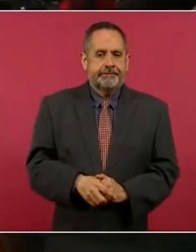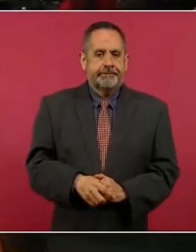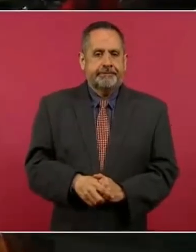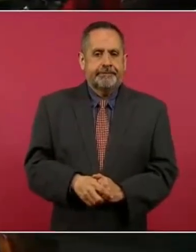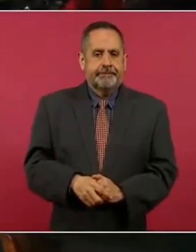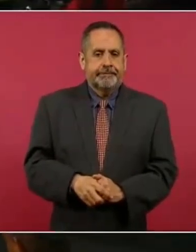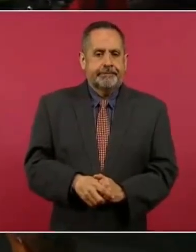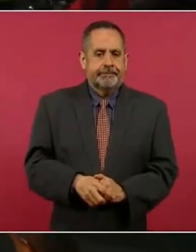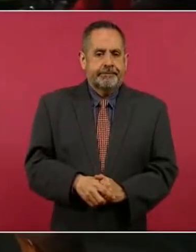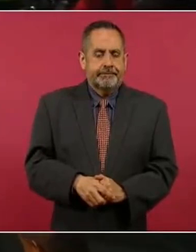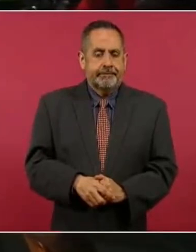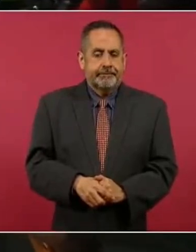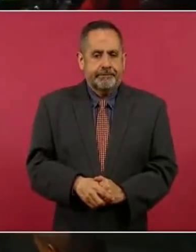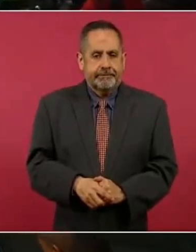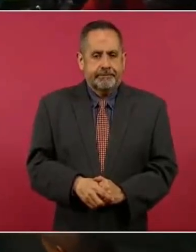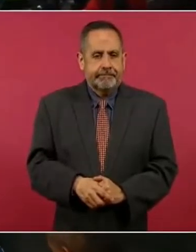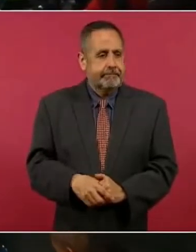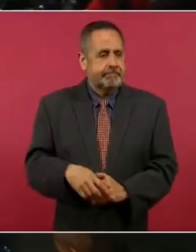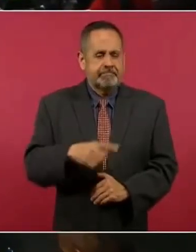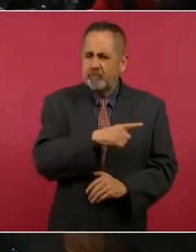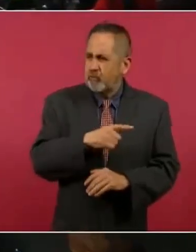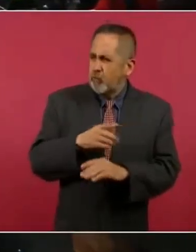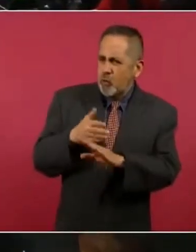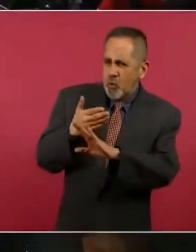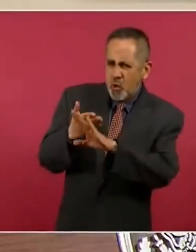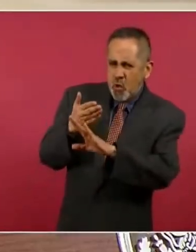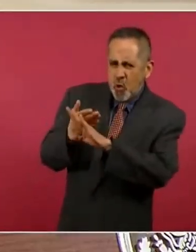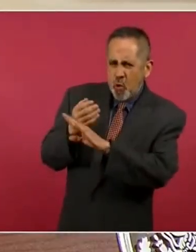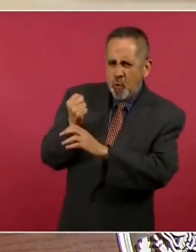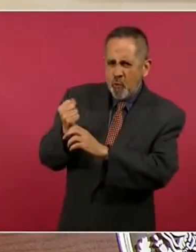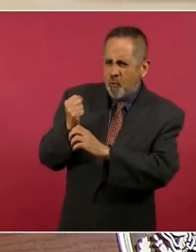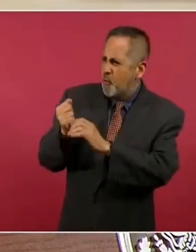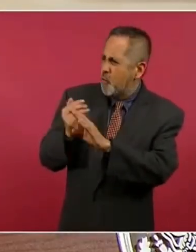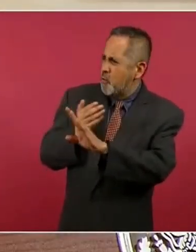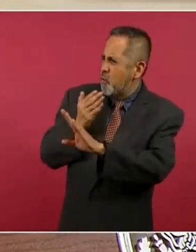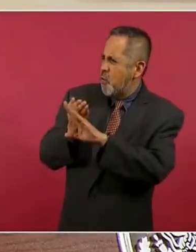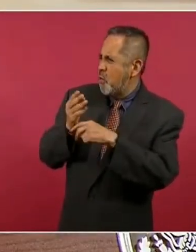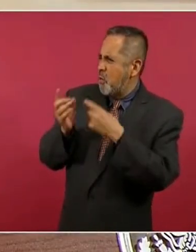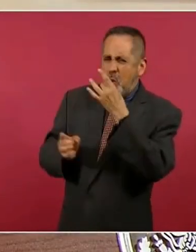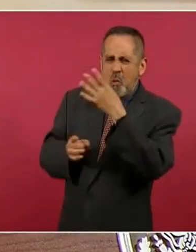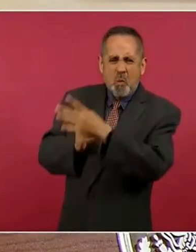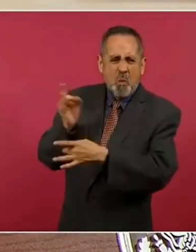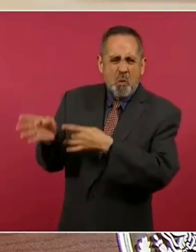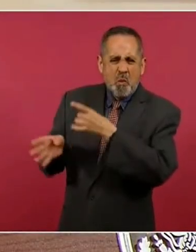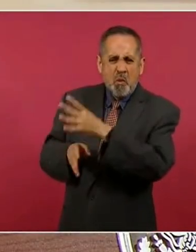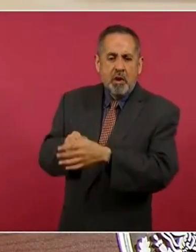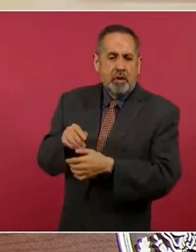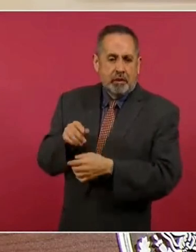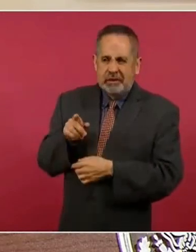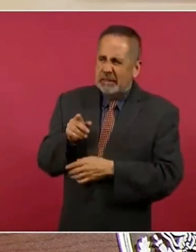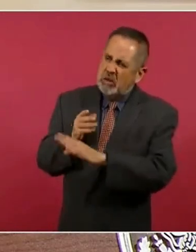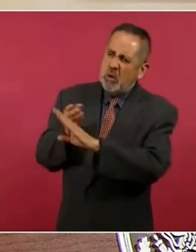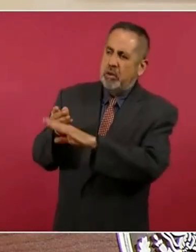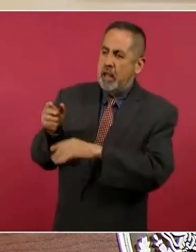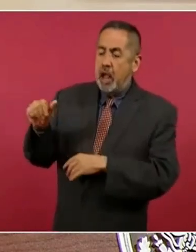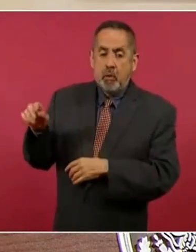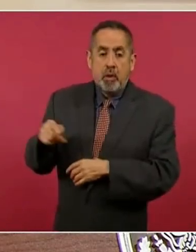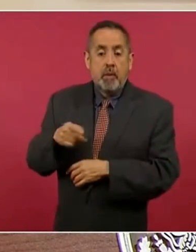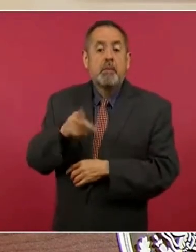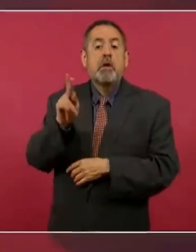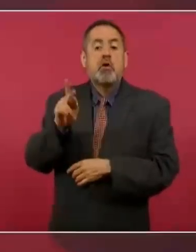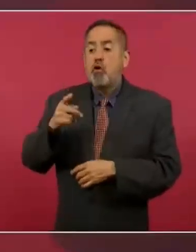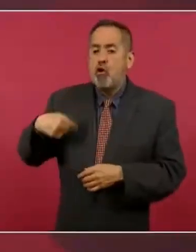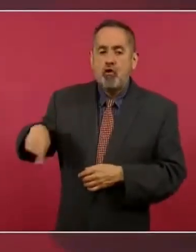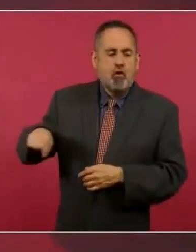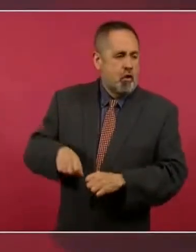y se lanzan muy fuerte en contra de nosotros, pero tenemos un escudo